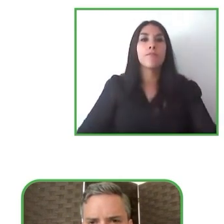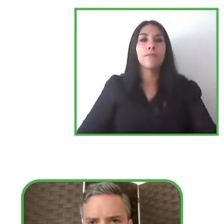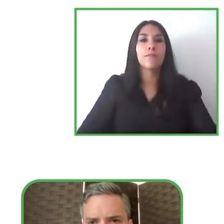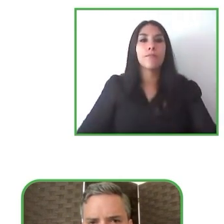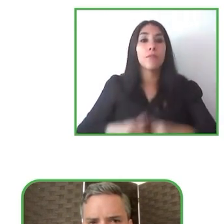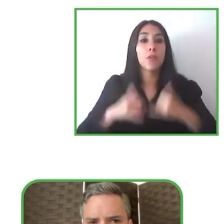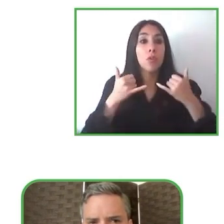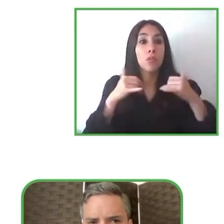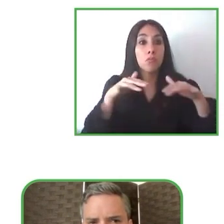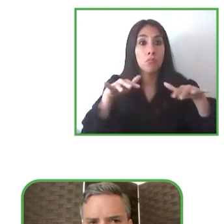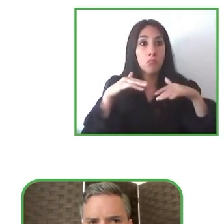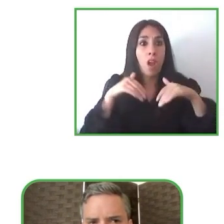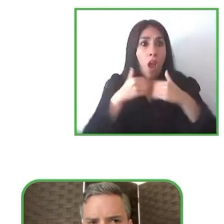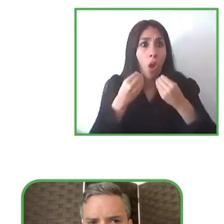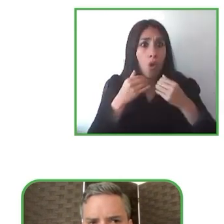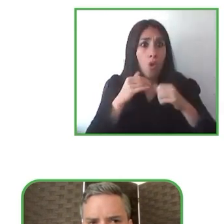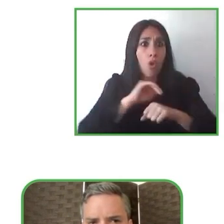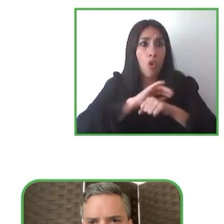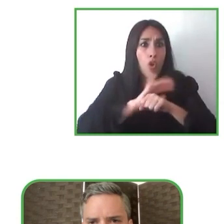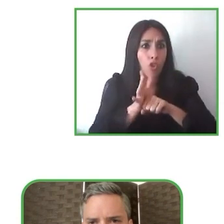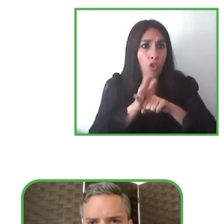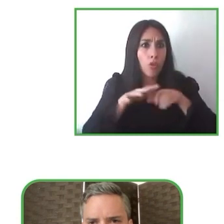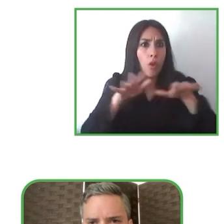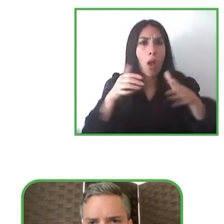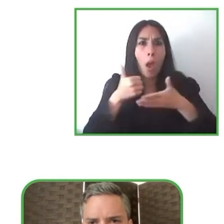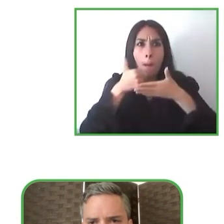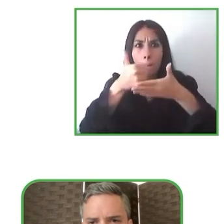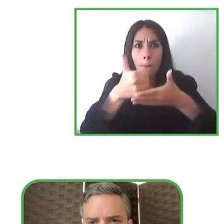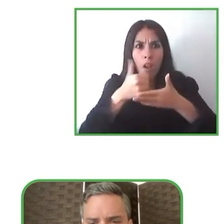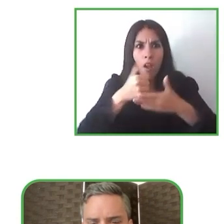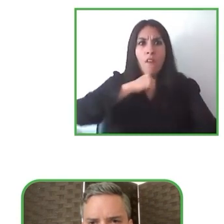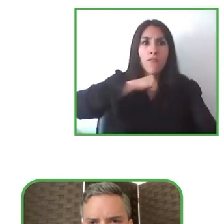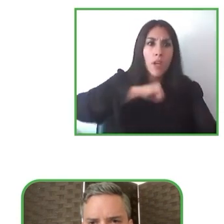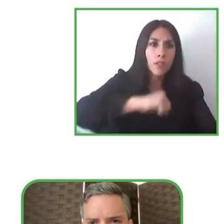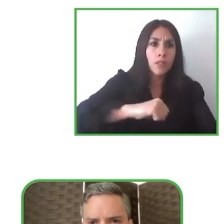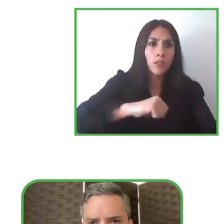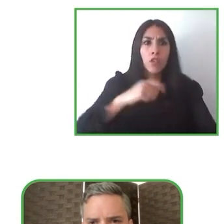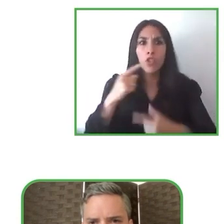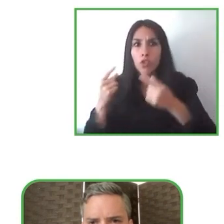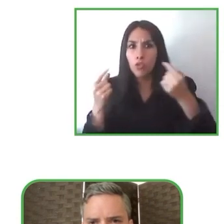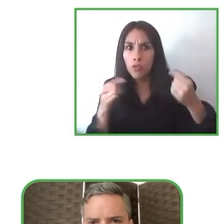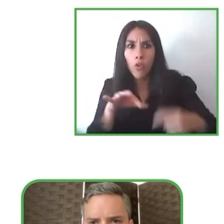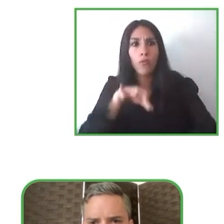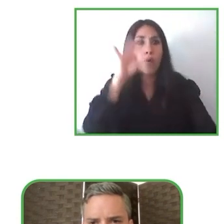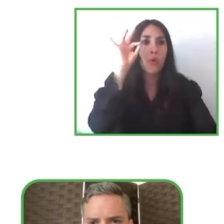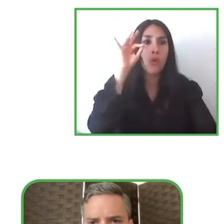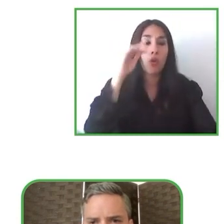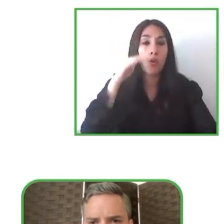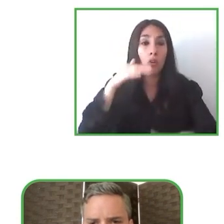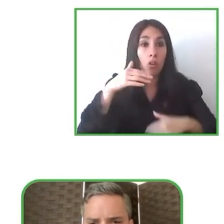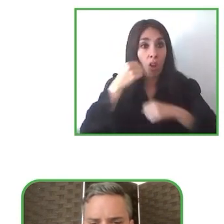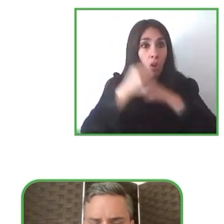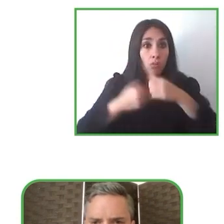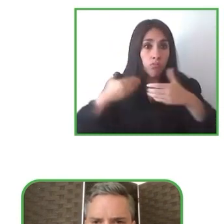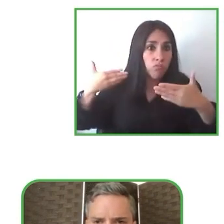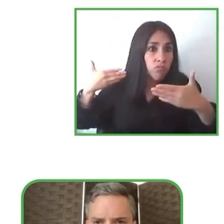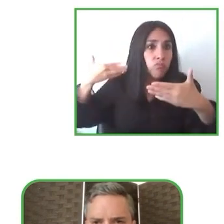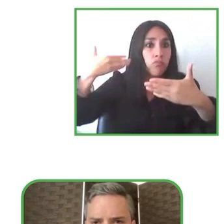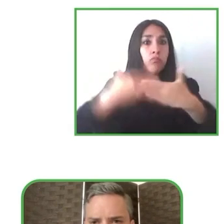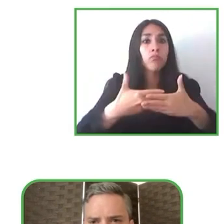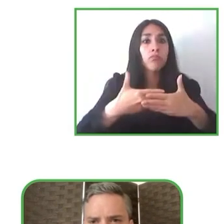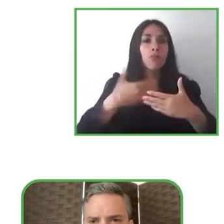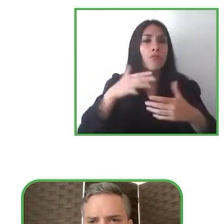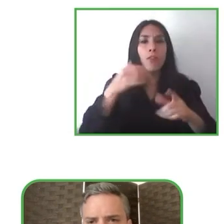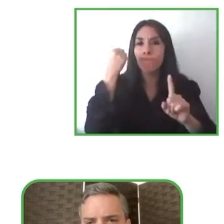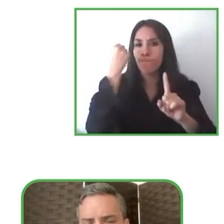hubiera tardado años lo hemos conseguido en meses la cultura sirve para eliminar barreras aprovechémosla como